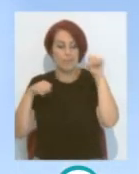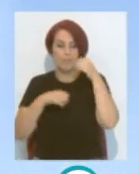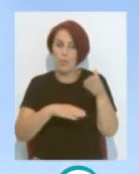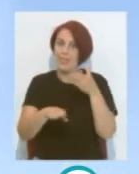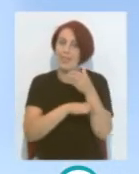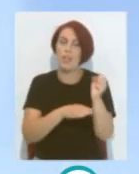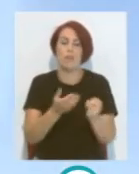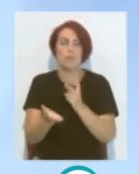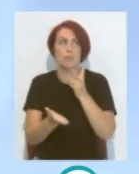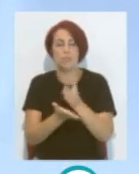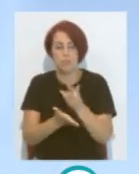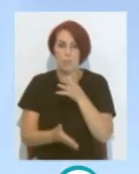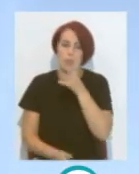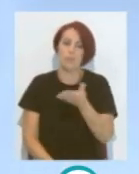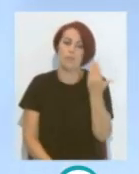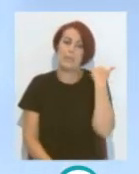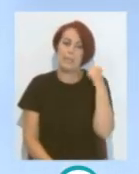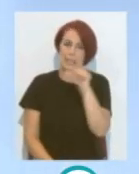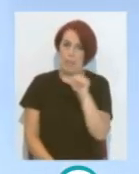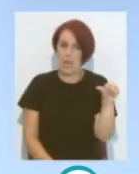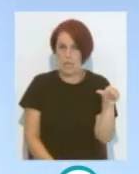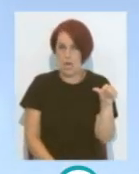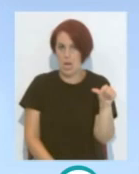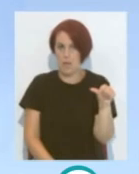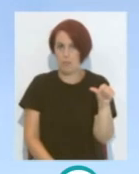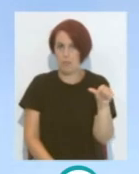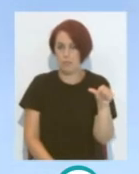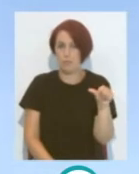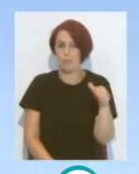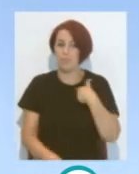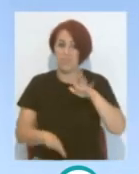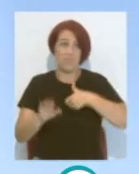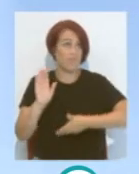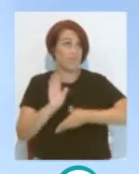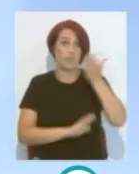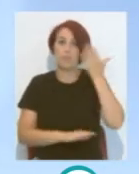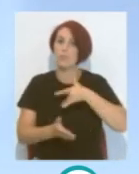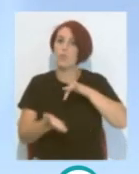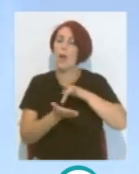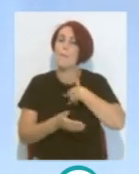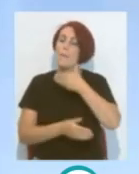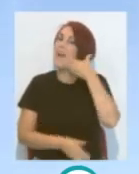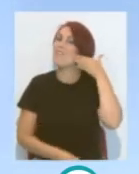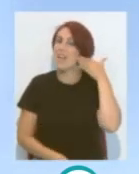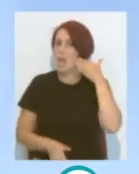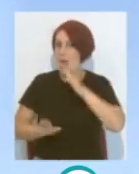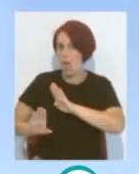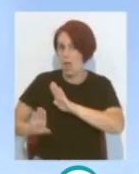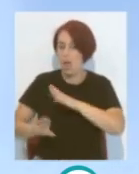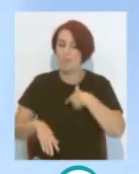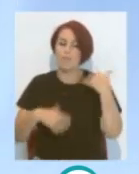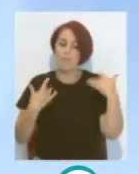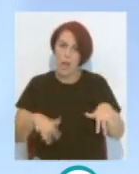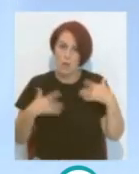Después de esa semana Que tuvieron Fuera De De Cádiz Cuando estuvieron Allá en Marbella Los